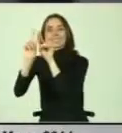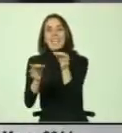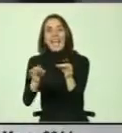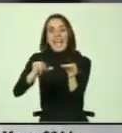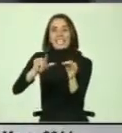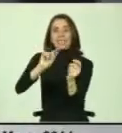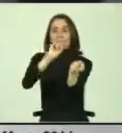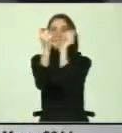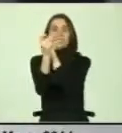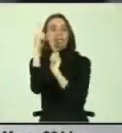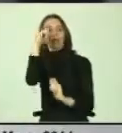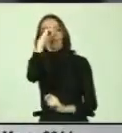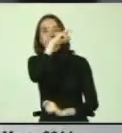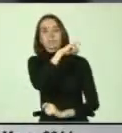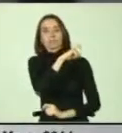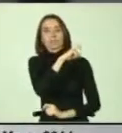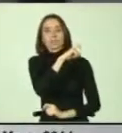difícil.